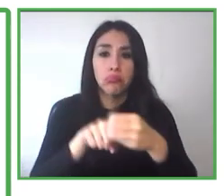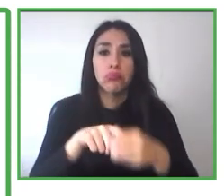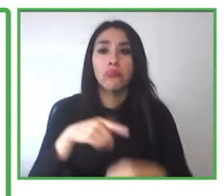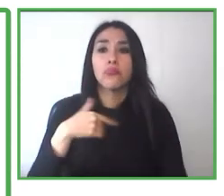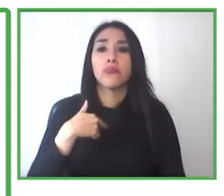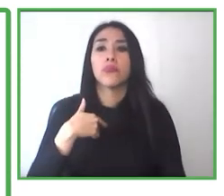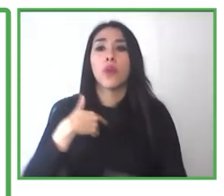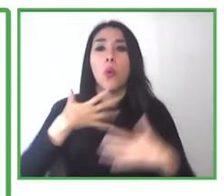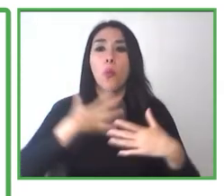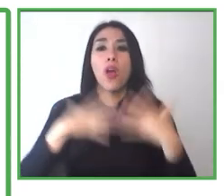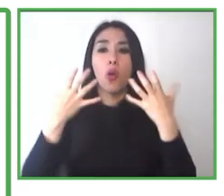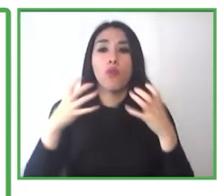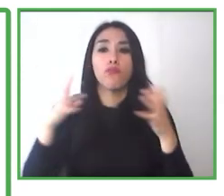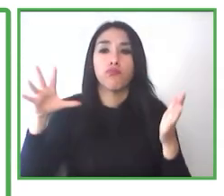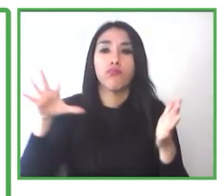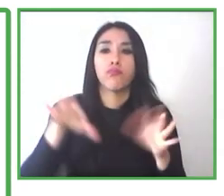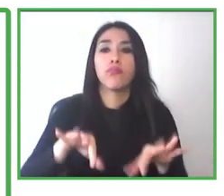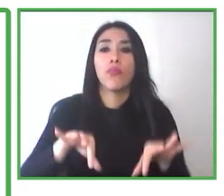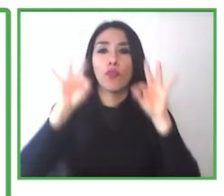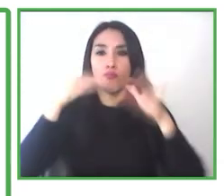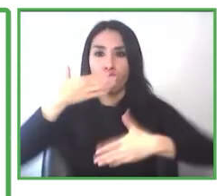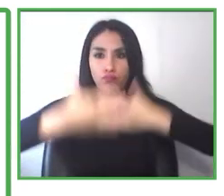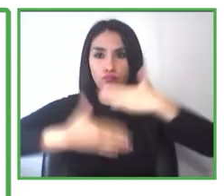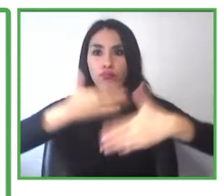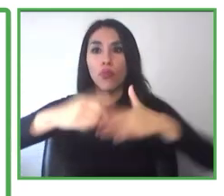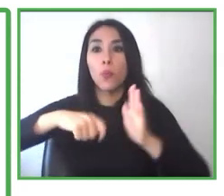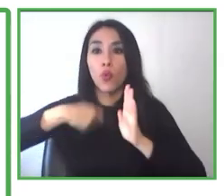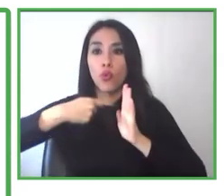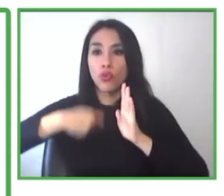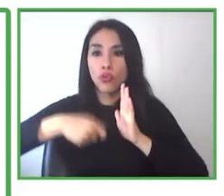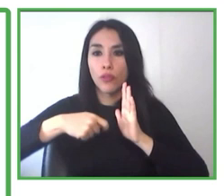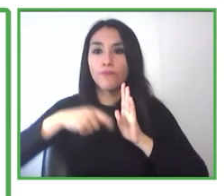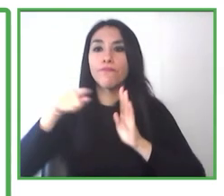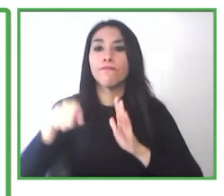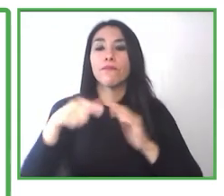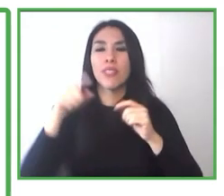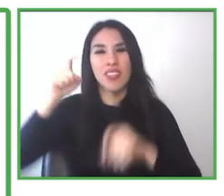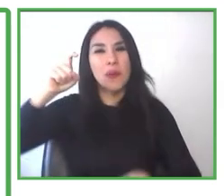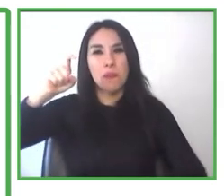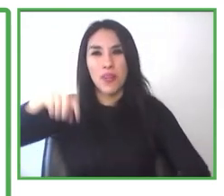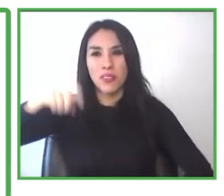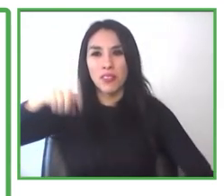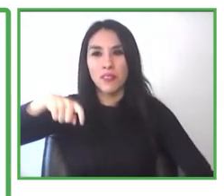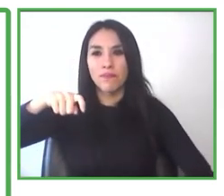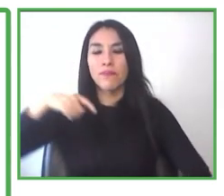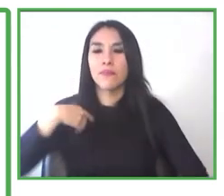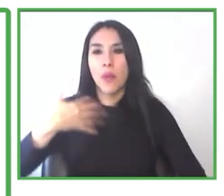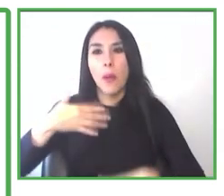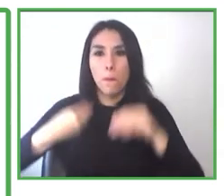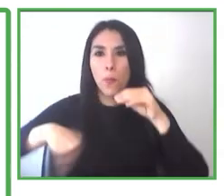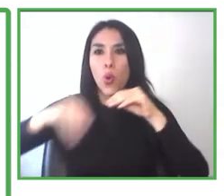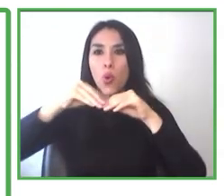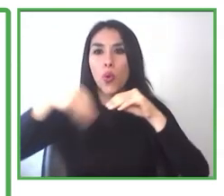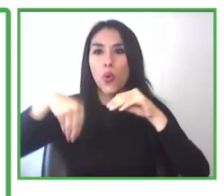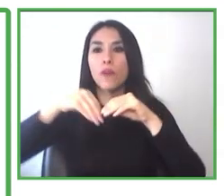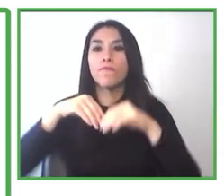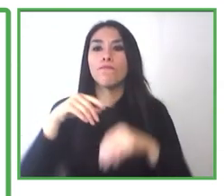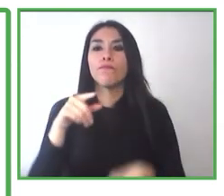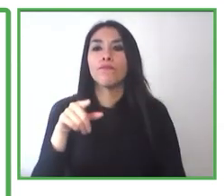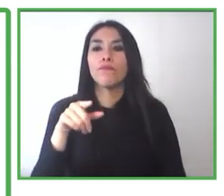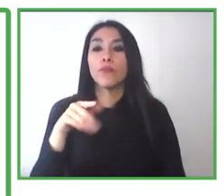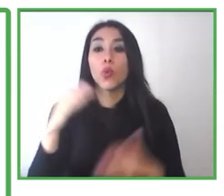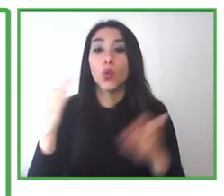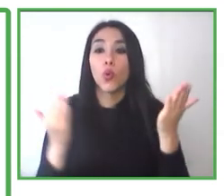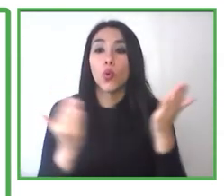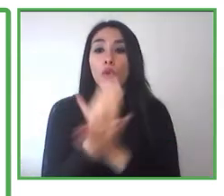efectivamente era un programa que era necesario instaurarlo dentro del municipio y a partir del año 2014 es un programa que es